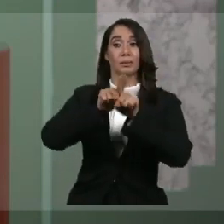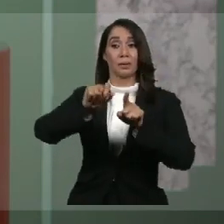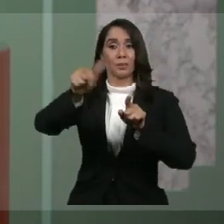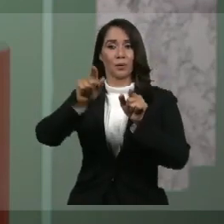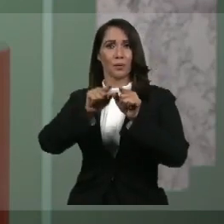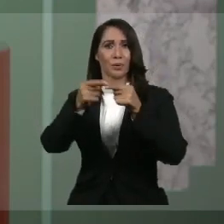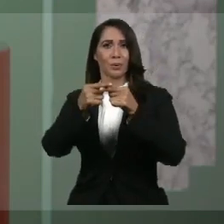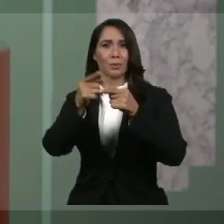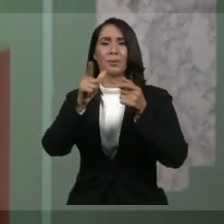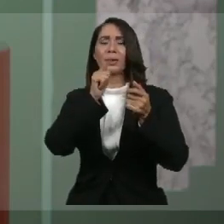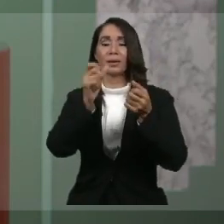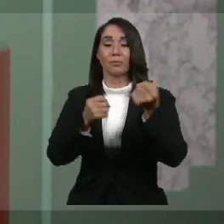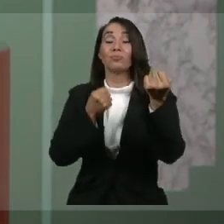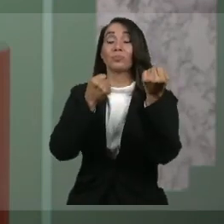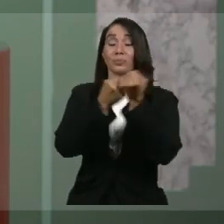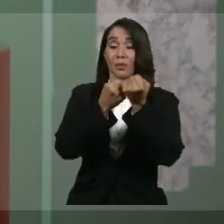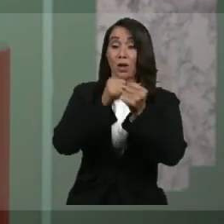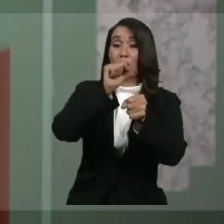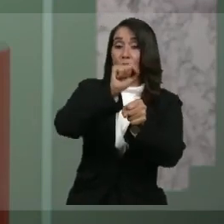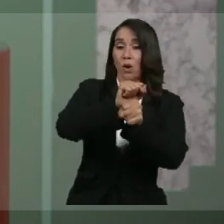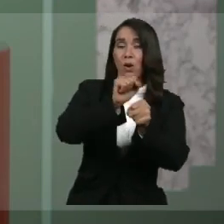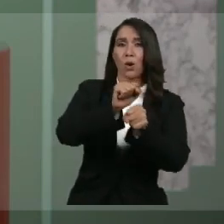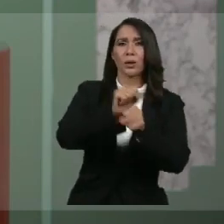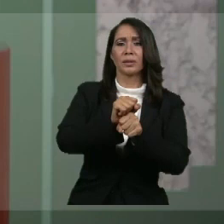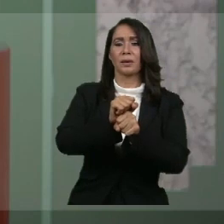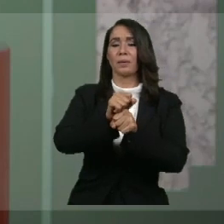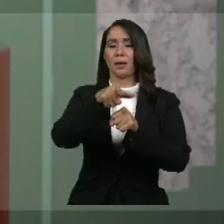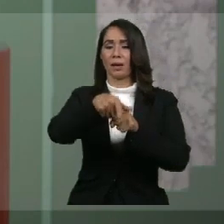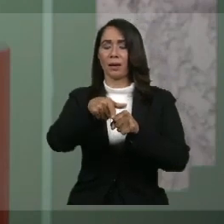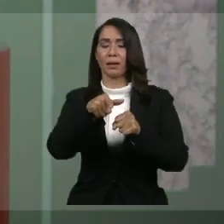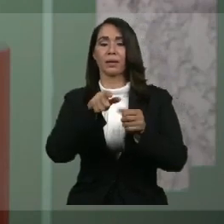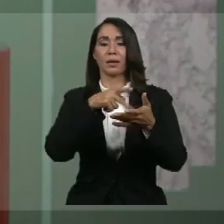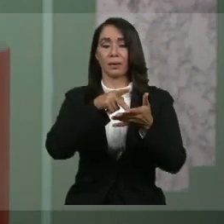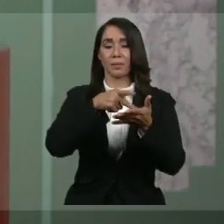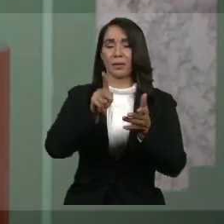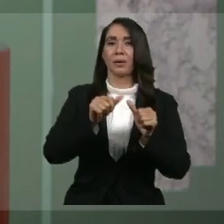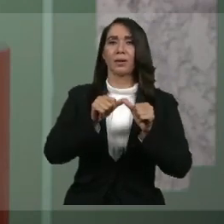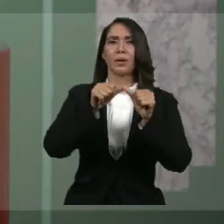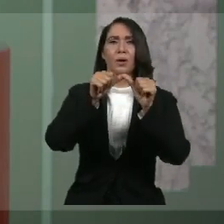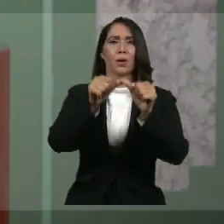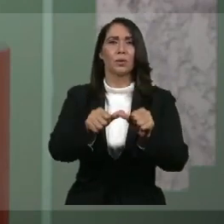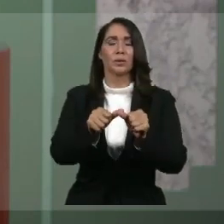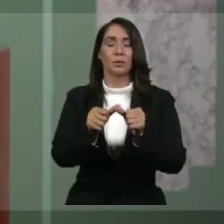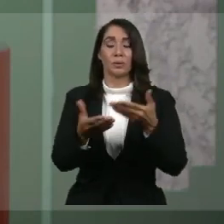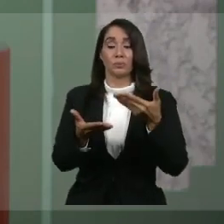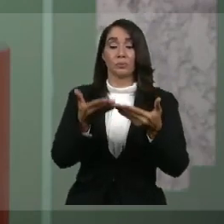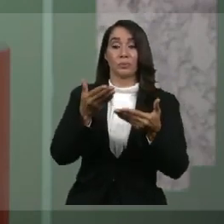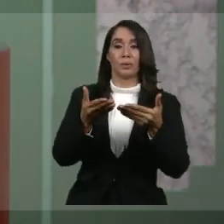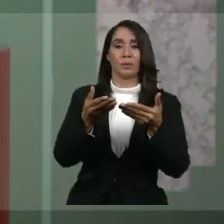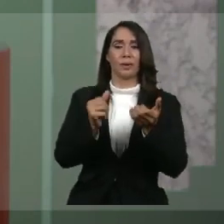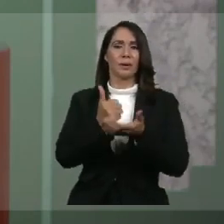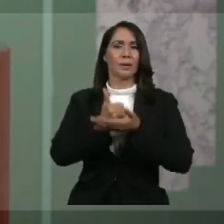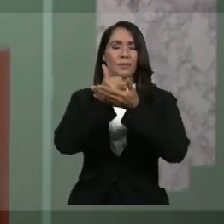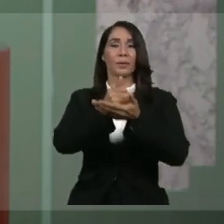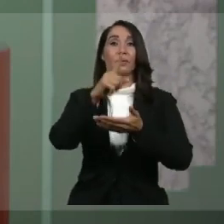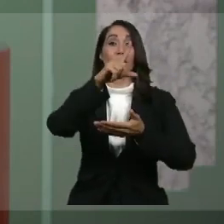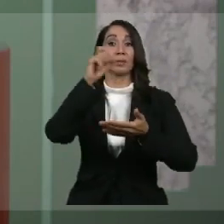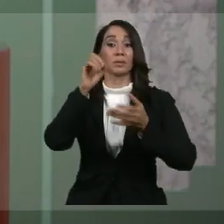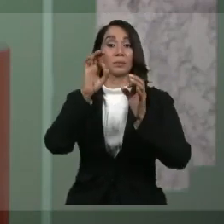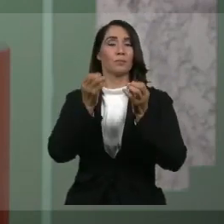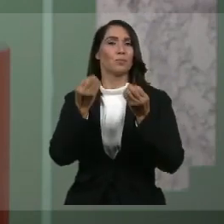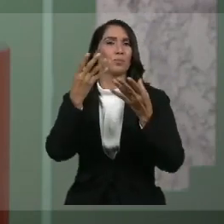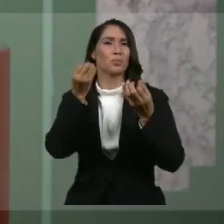sus empleadores para garantizar que nuestra economía pueda seguir sosteniendo a cientos de miles de familias